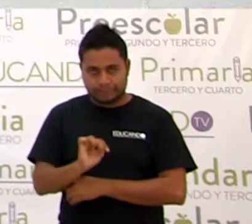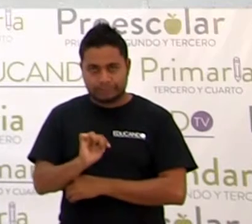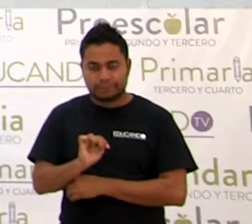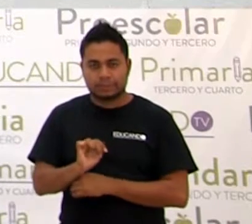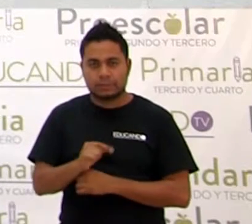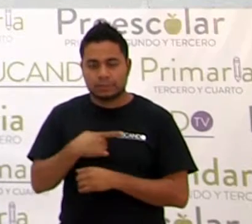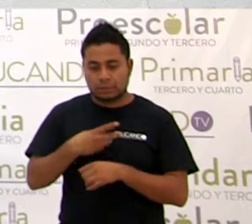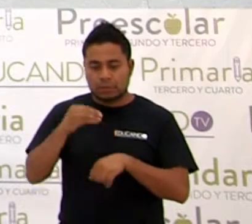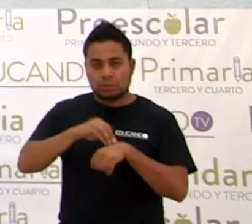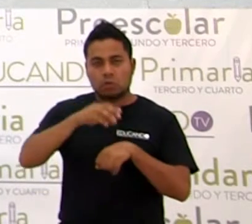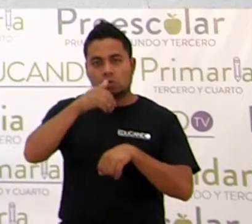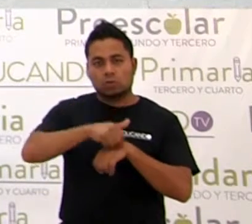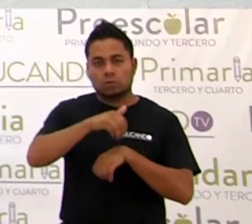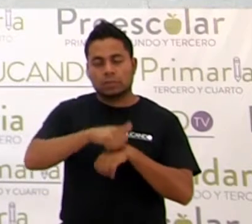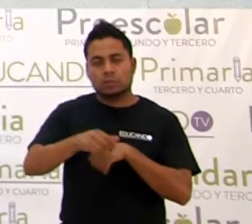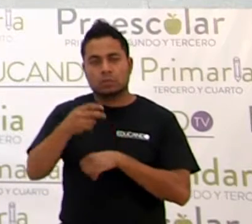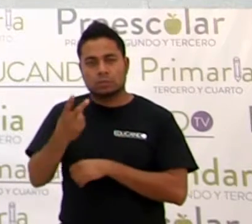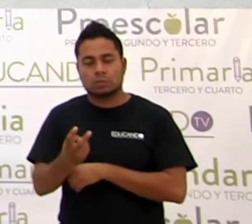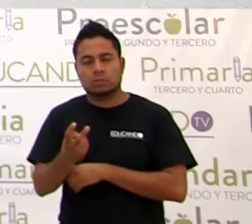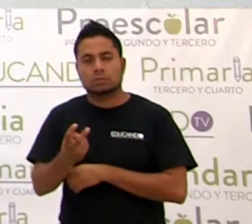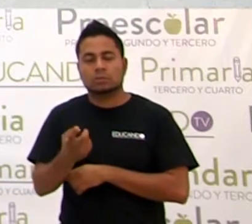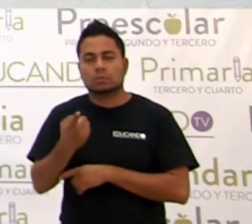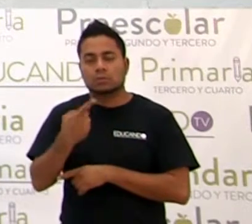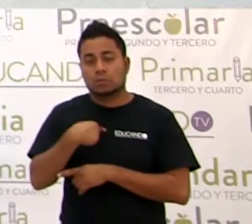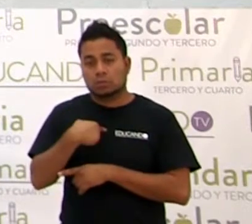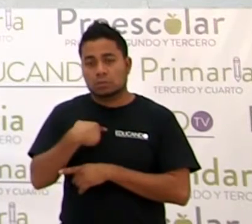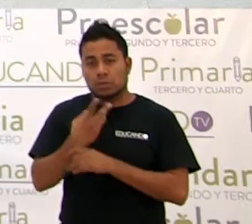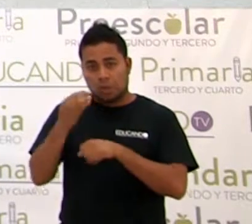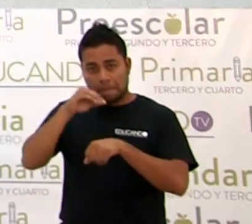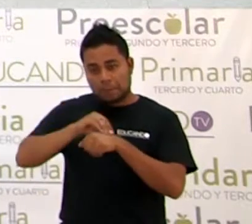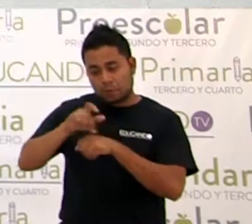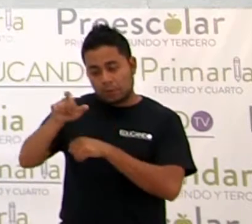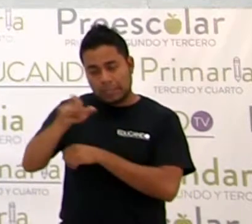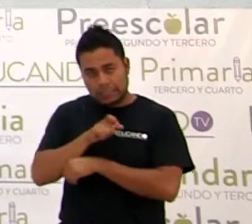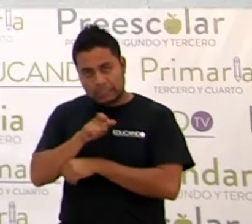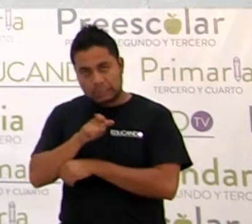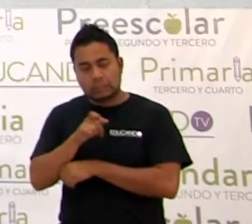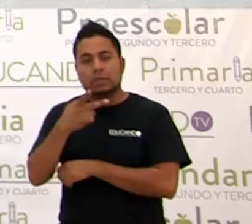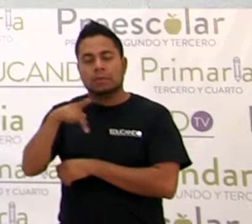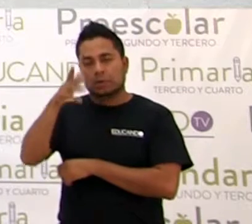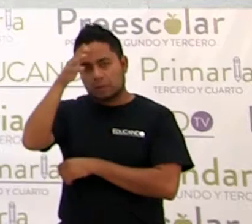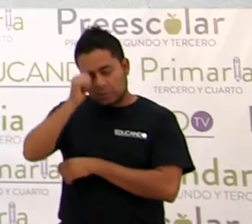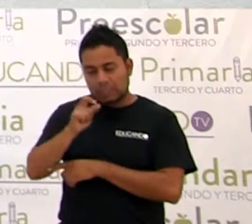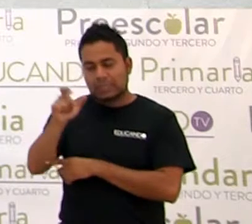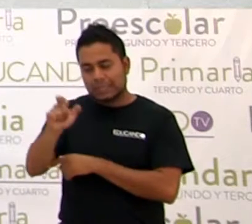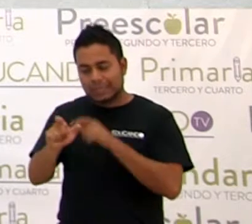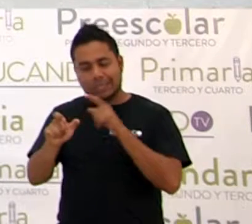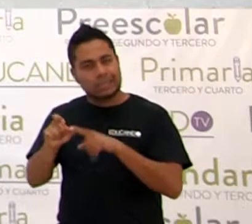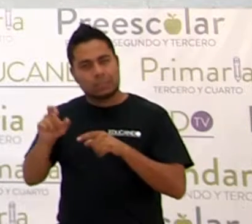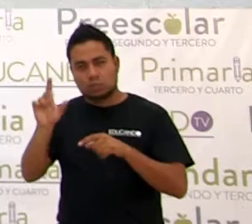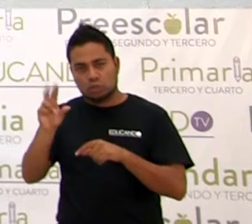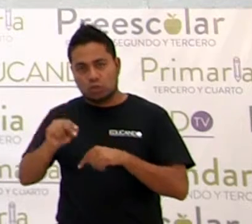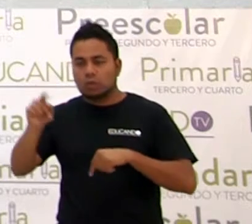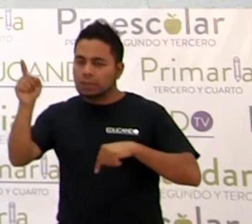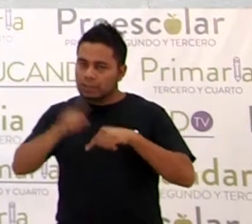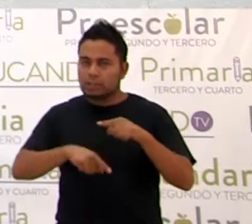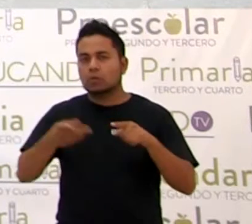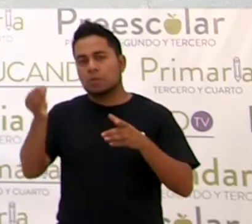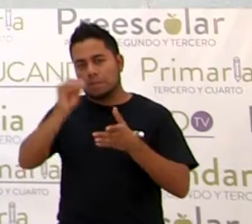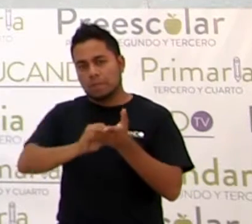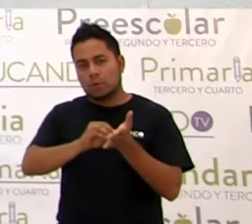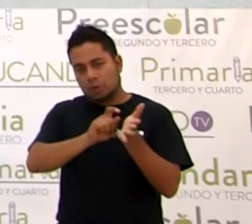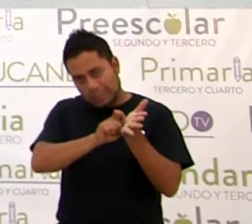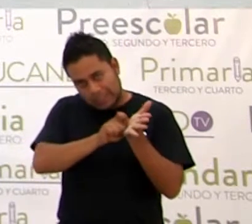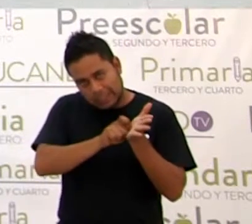Ponemos el número dos y ponemos la X, pero la X nos representa la recta,